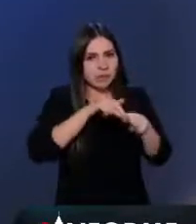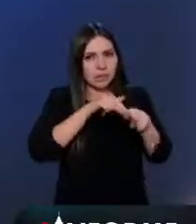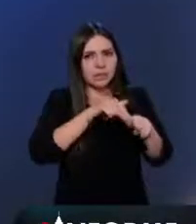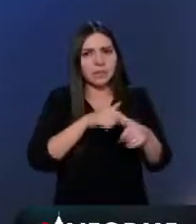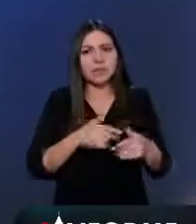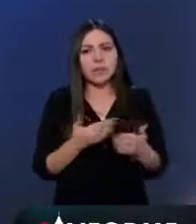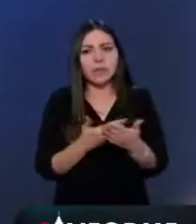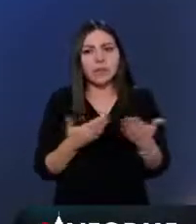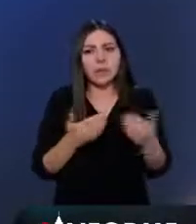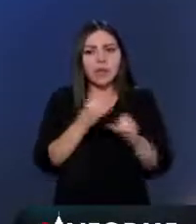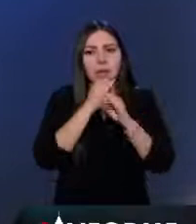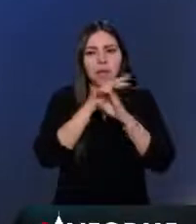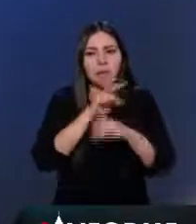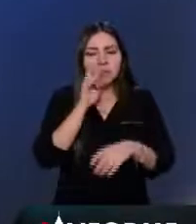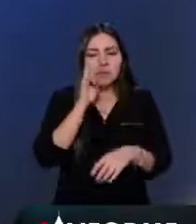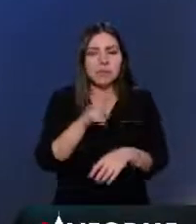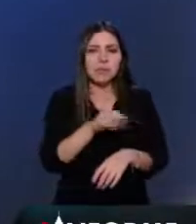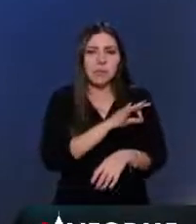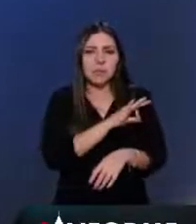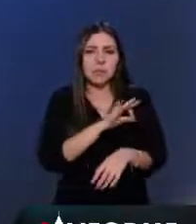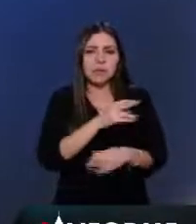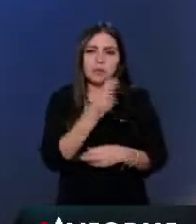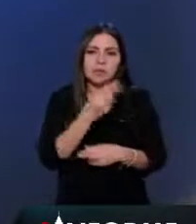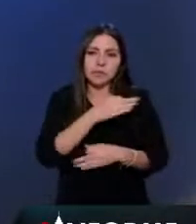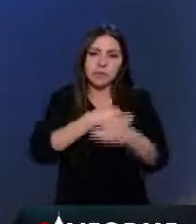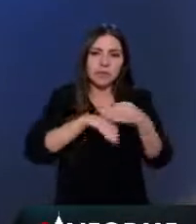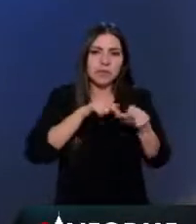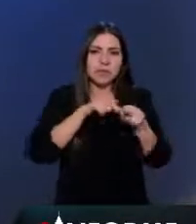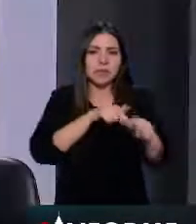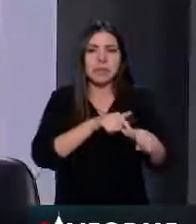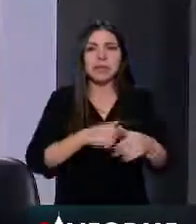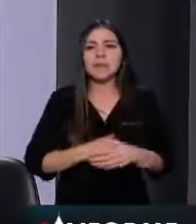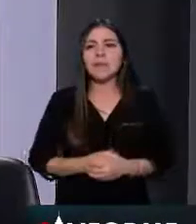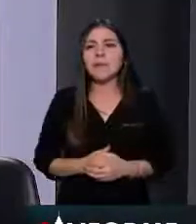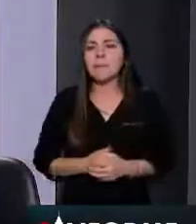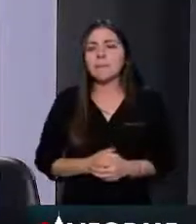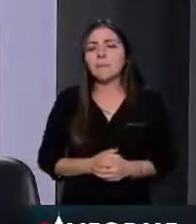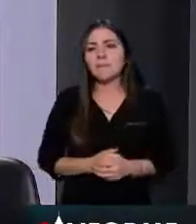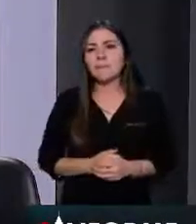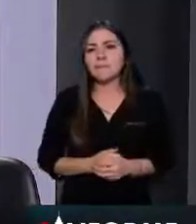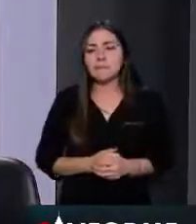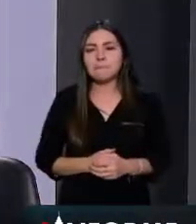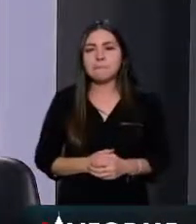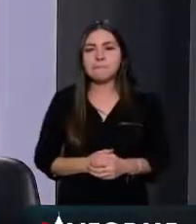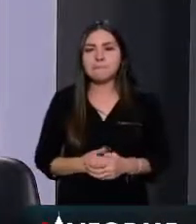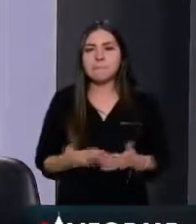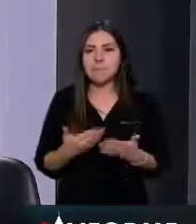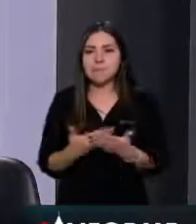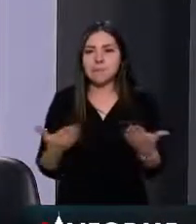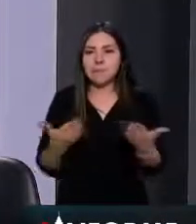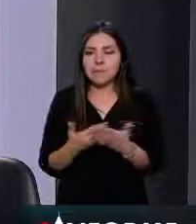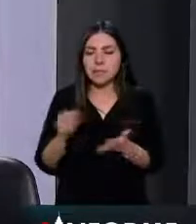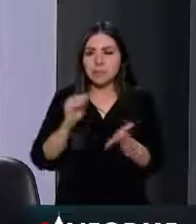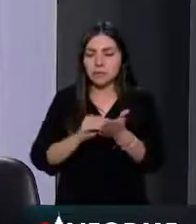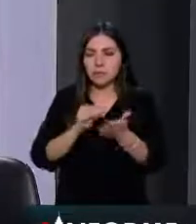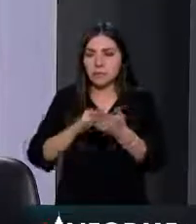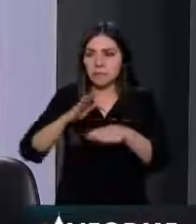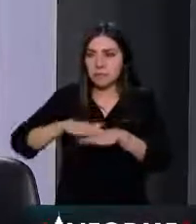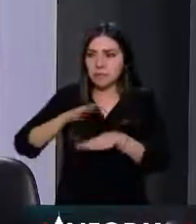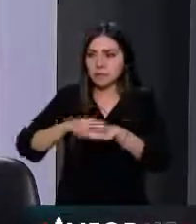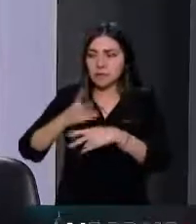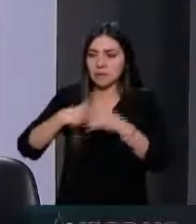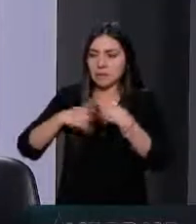datos de hoy indican que eso es posible y hay que continuar. Bueno, siguen engrosándose las pilas de los policías capacitados y